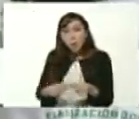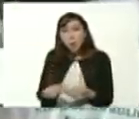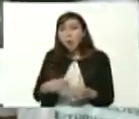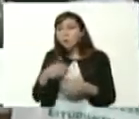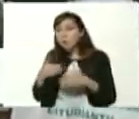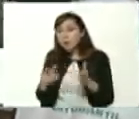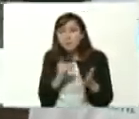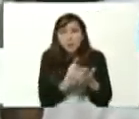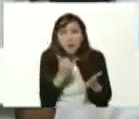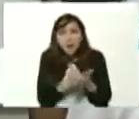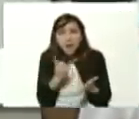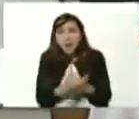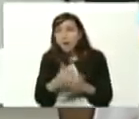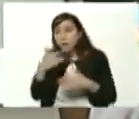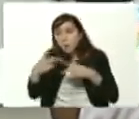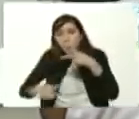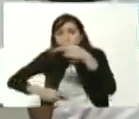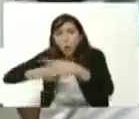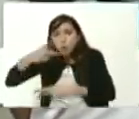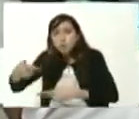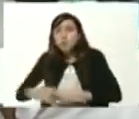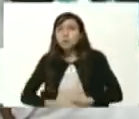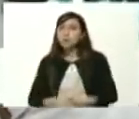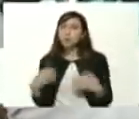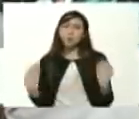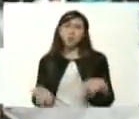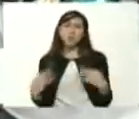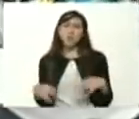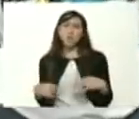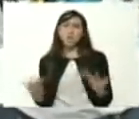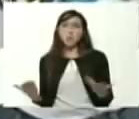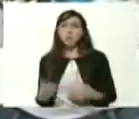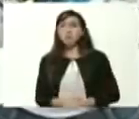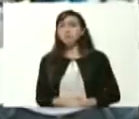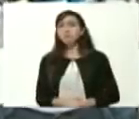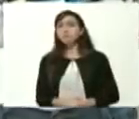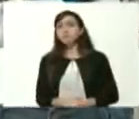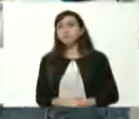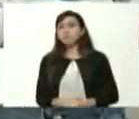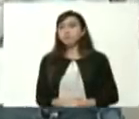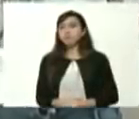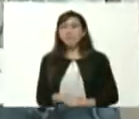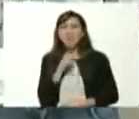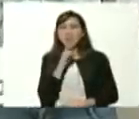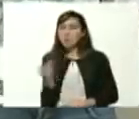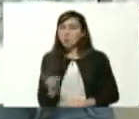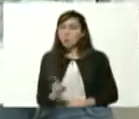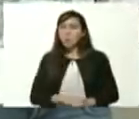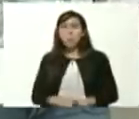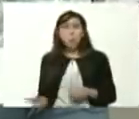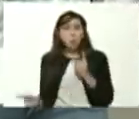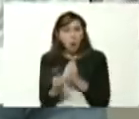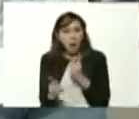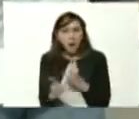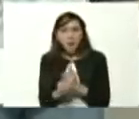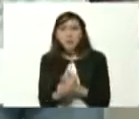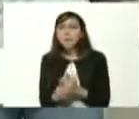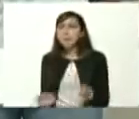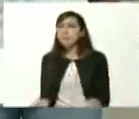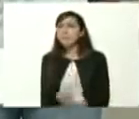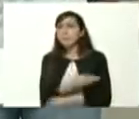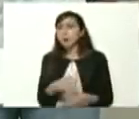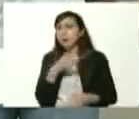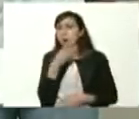a paso esto no es esto es completamente sencillo presidente esto no es nada engorroso la página es súper súper